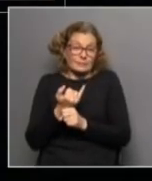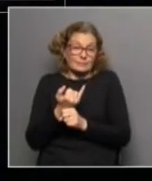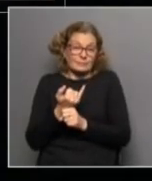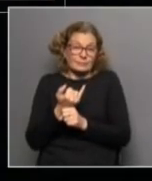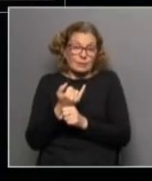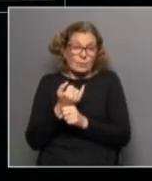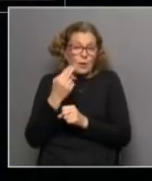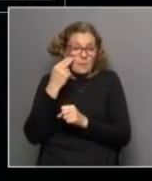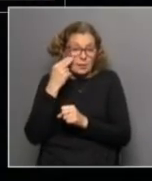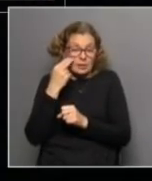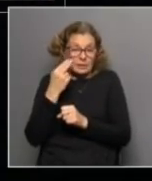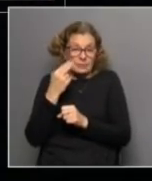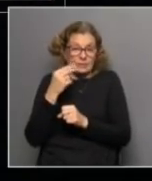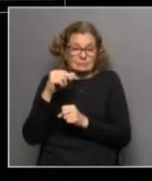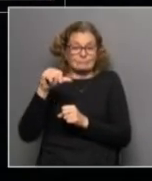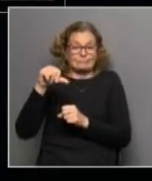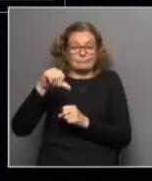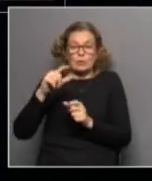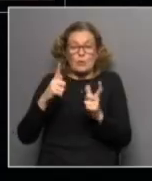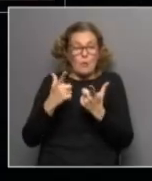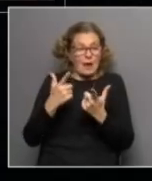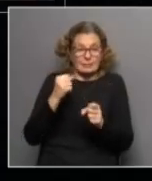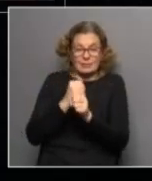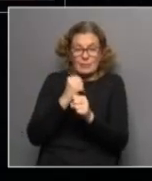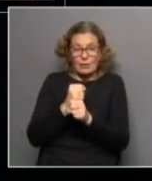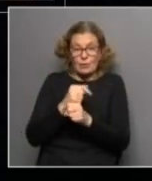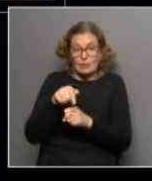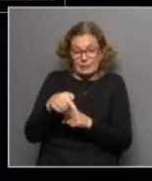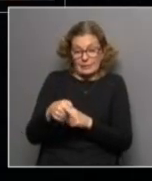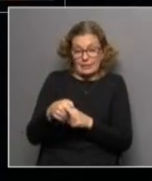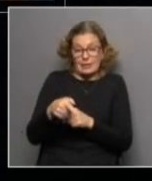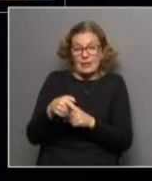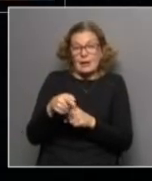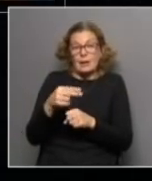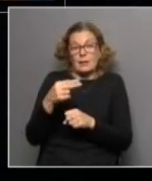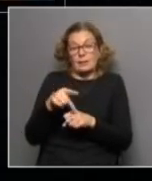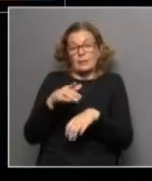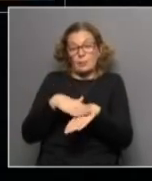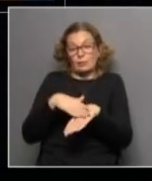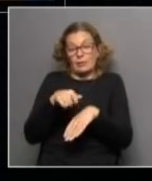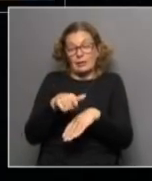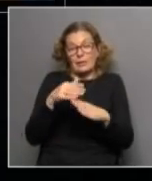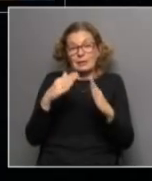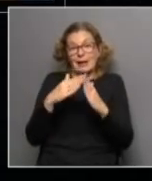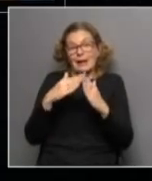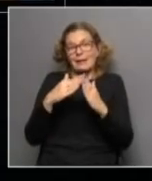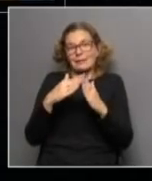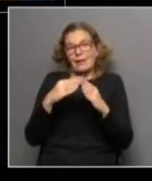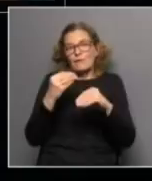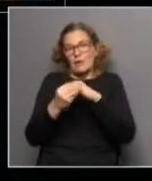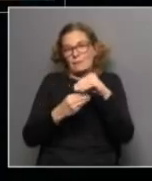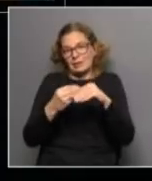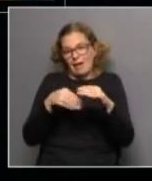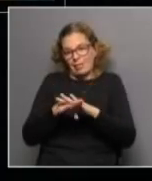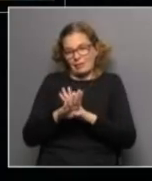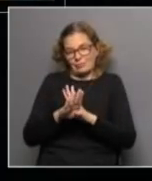el shock negativo a través del empleo va a redundar en las personas que trabajan y por lo tanto va a redundar en los hogares que tienen trabajadores y